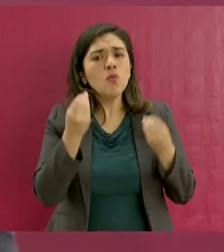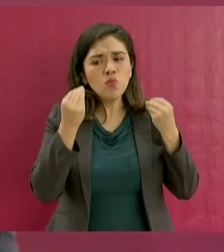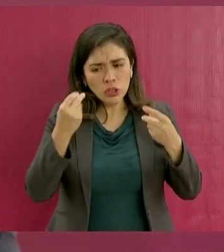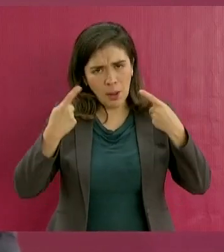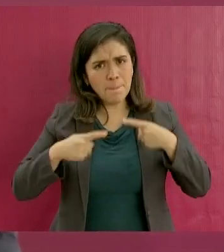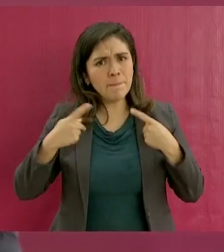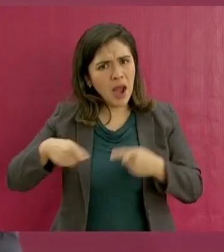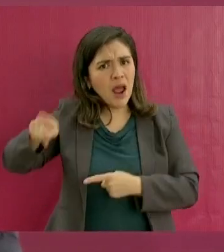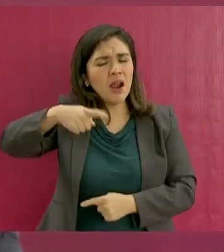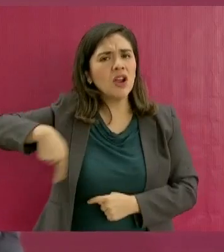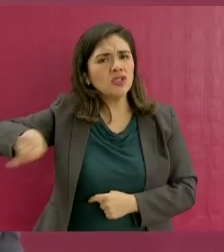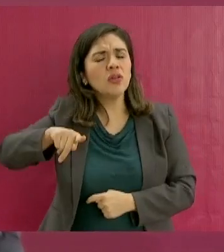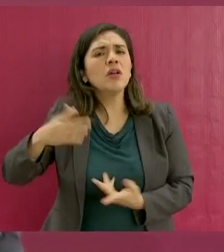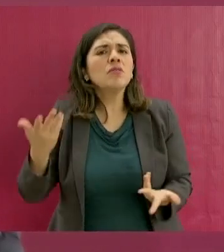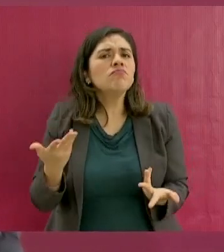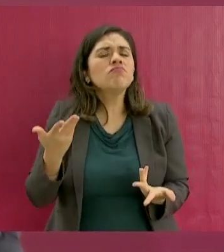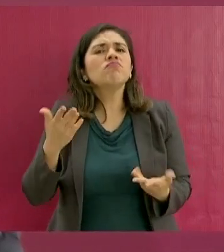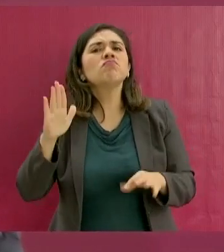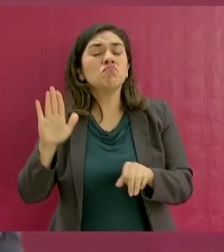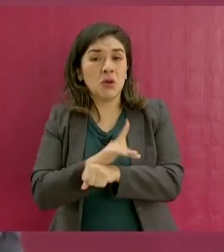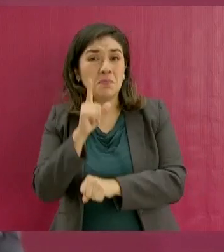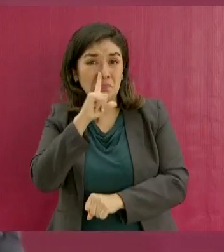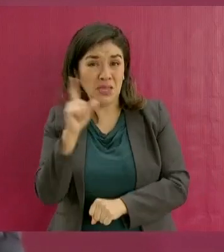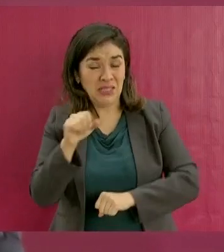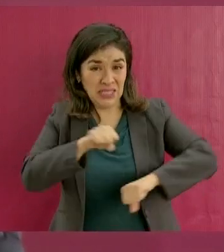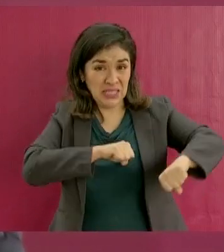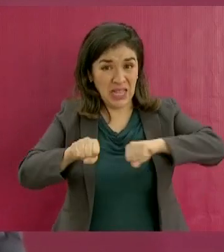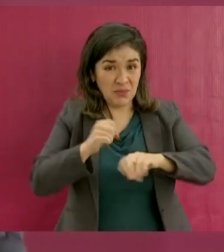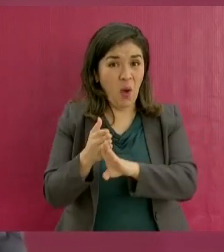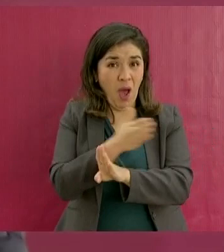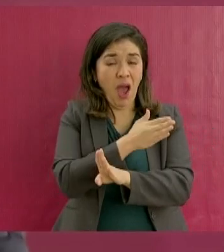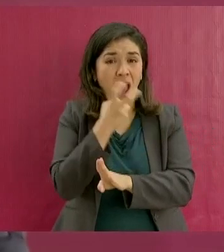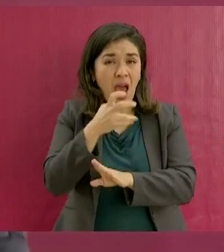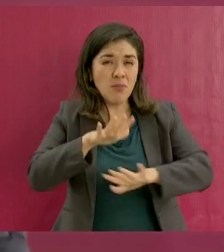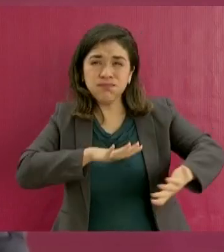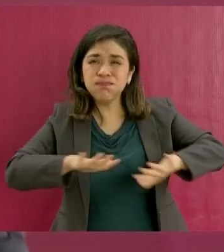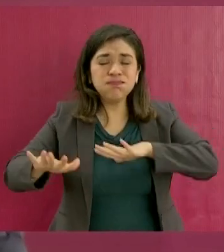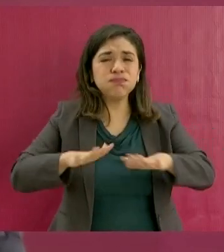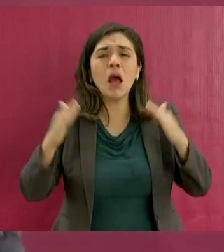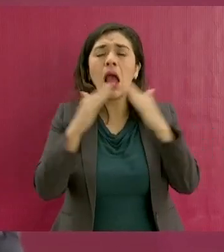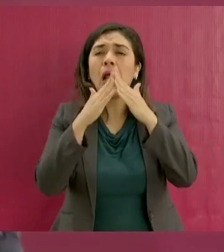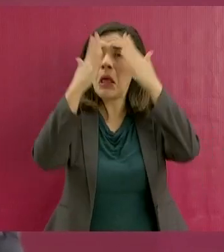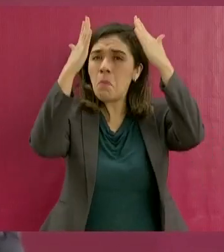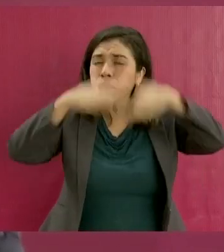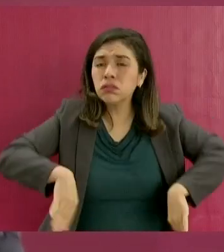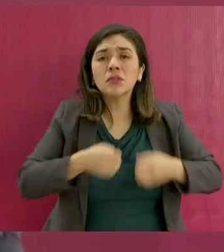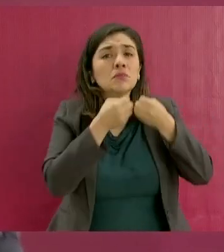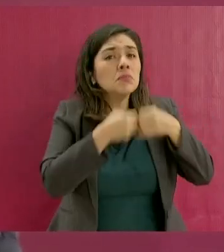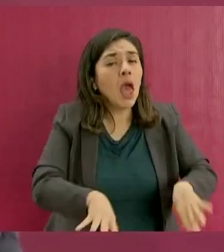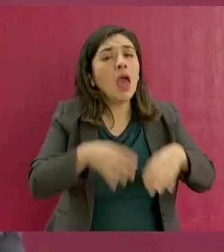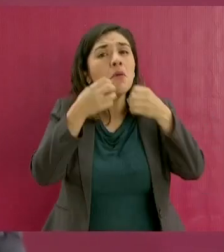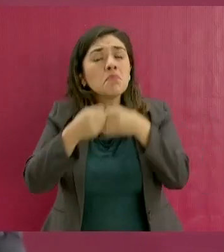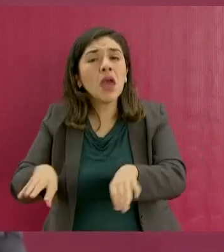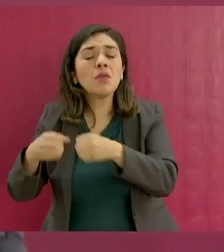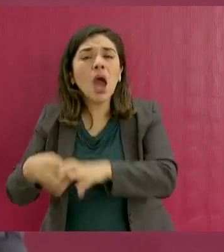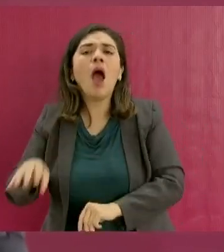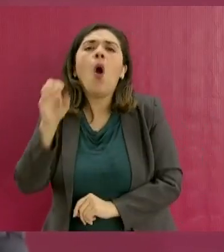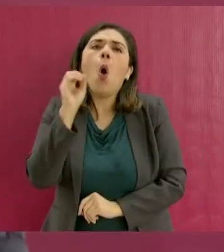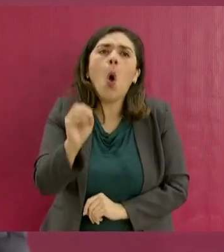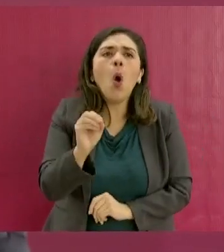por el sismo perdió sus casas o